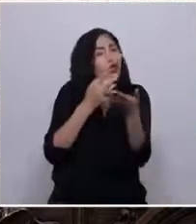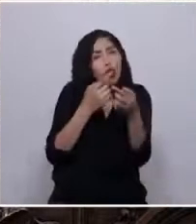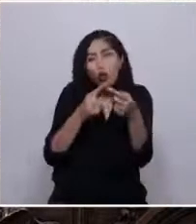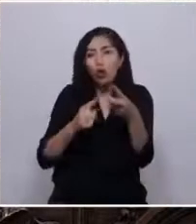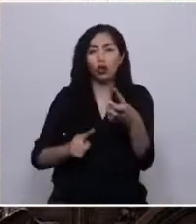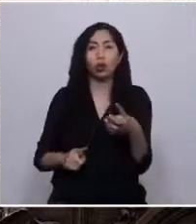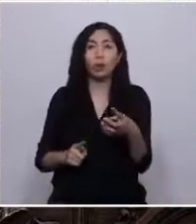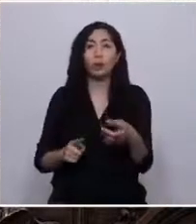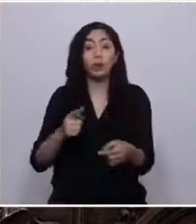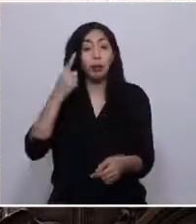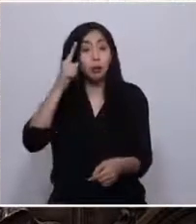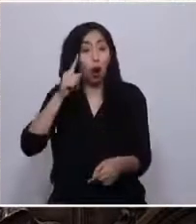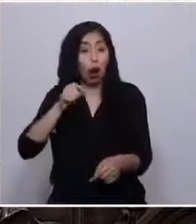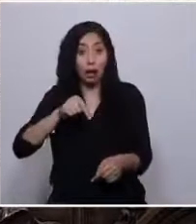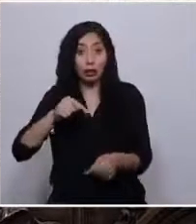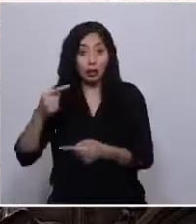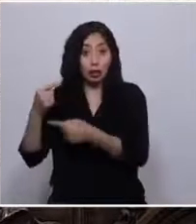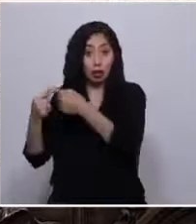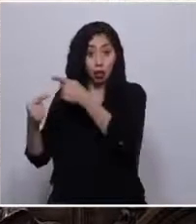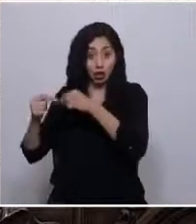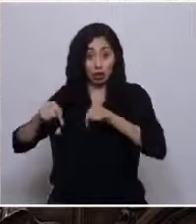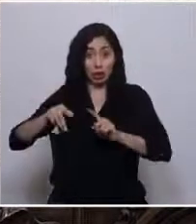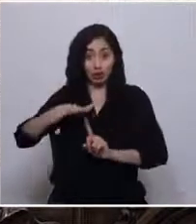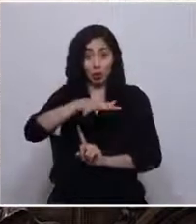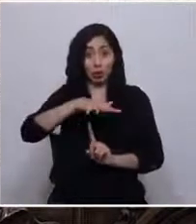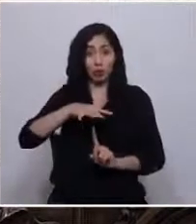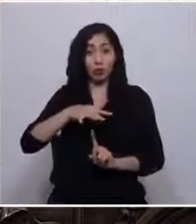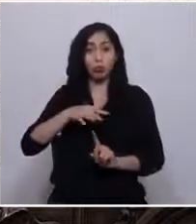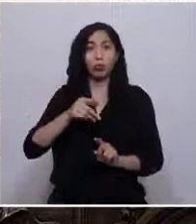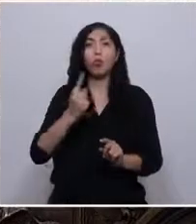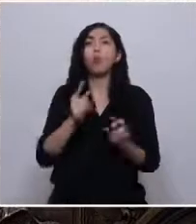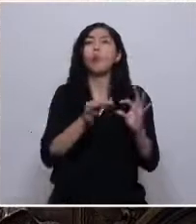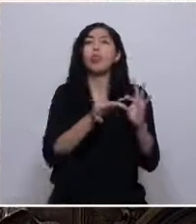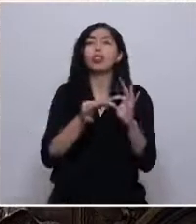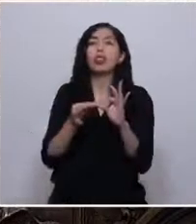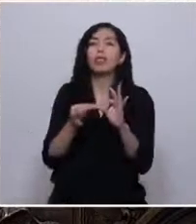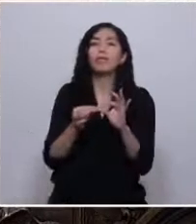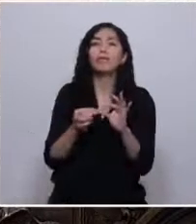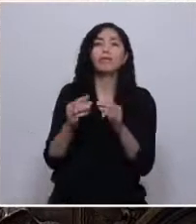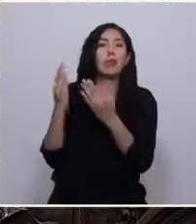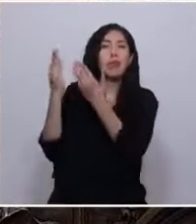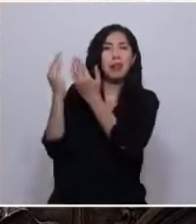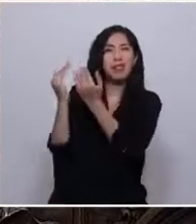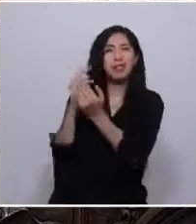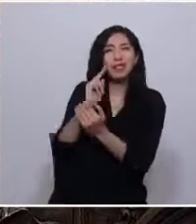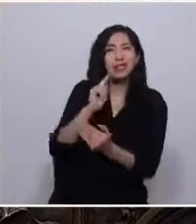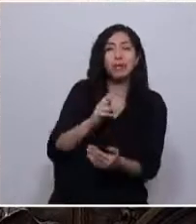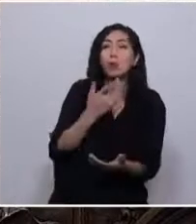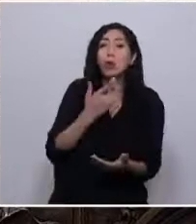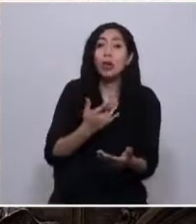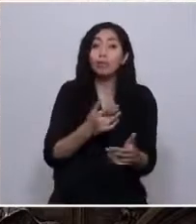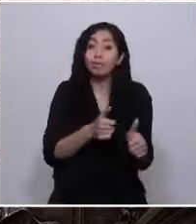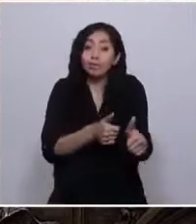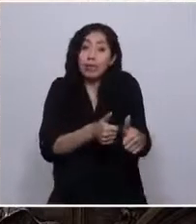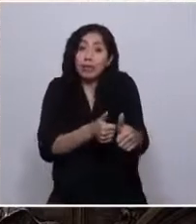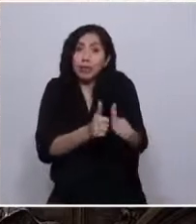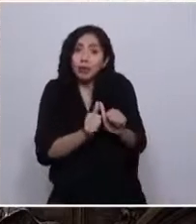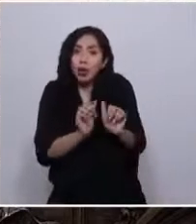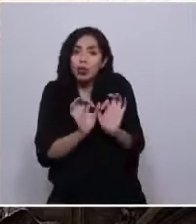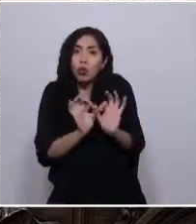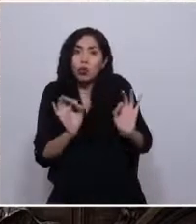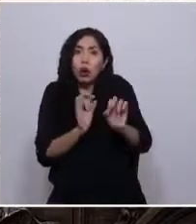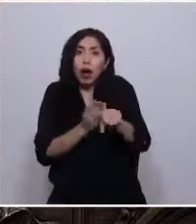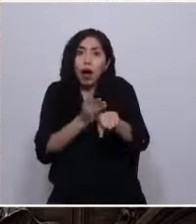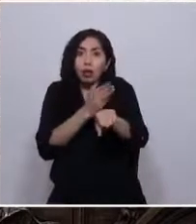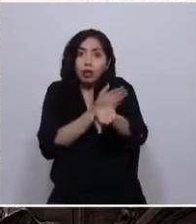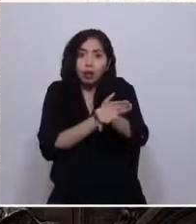histórico de este momento por una razón menos esperanzadora. Porque estamos ante desafíos como los que nunca antes se enfrentó